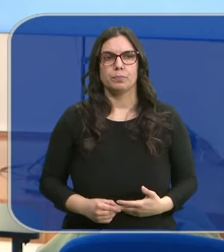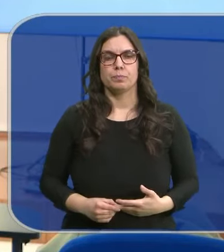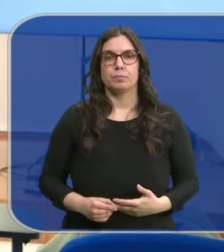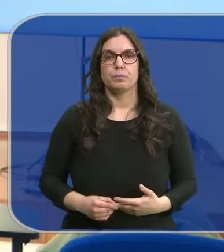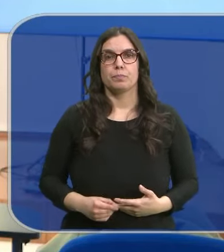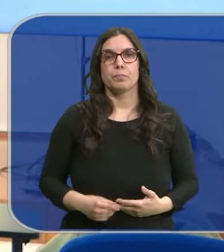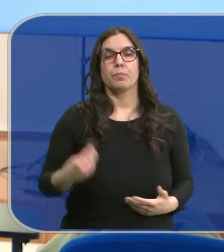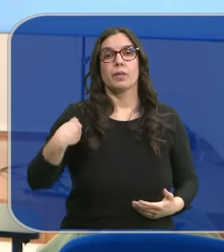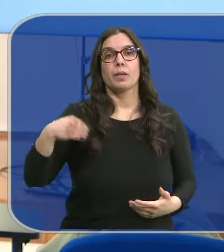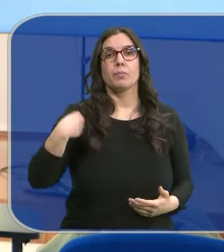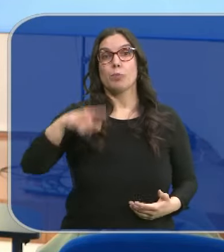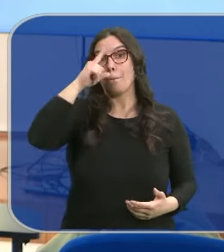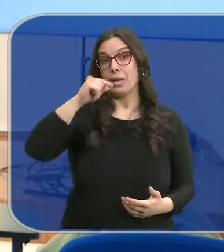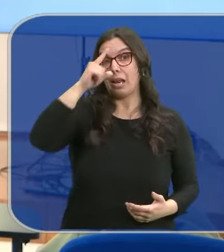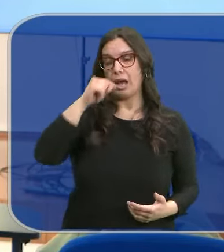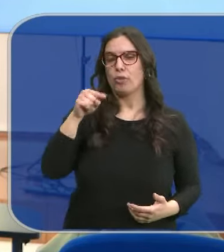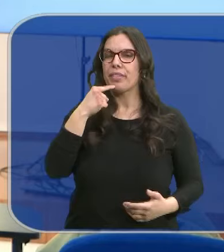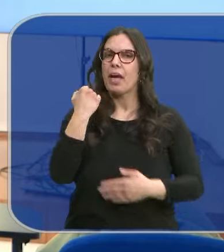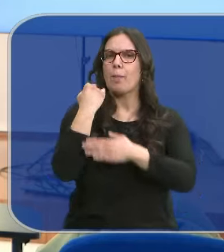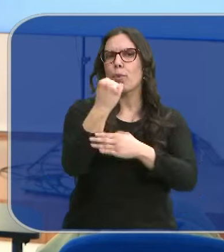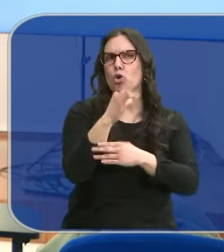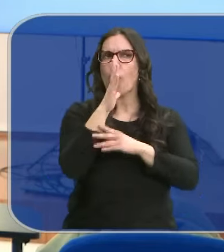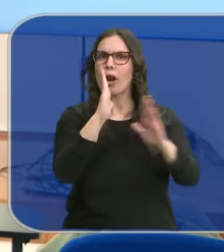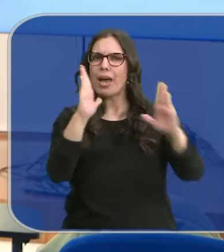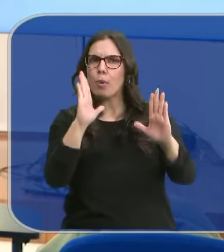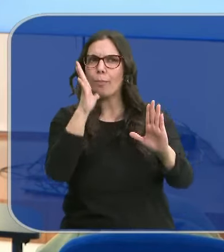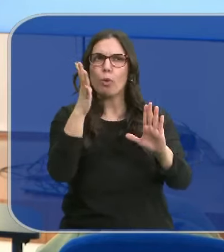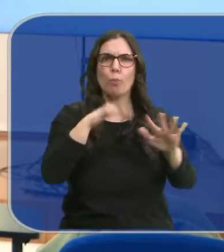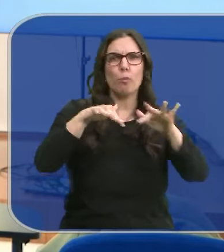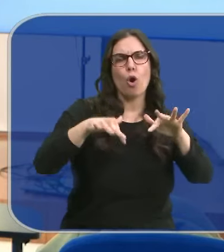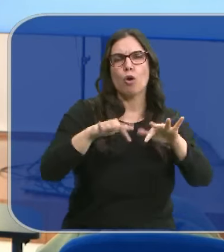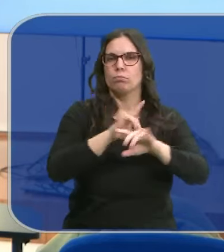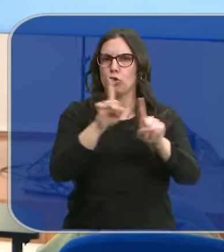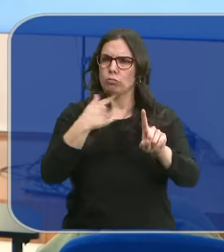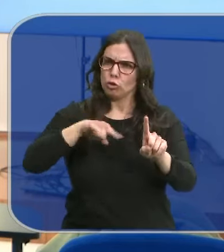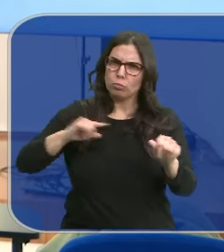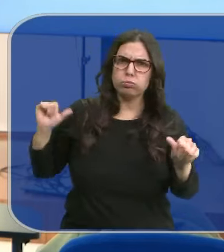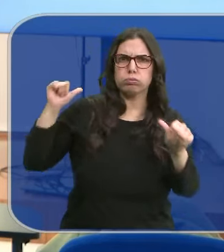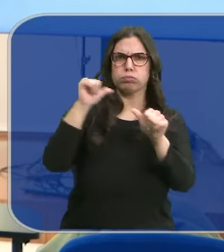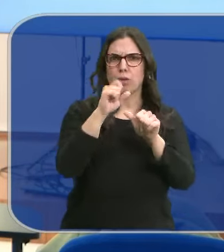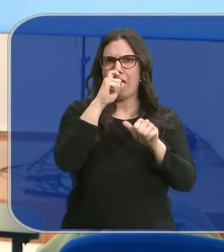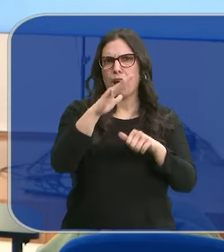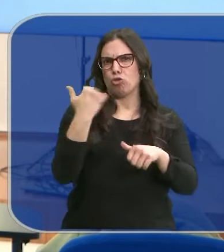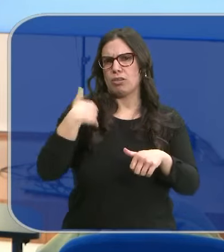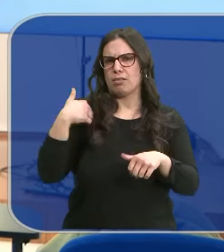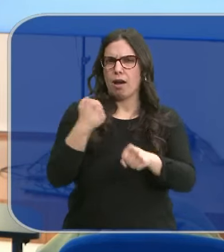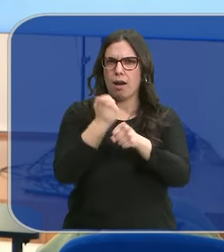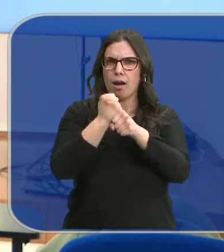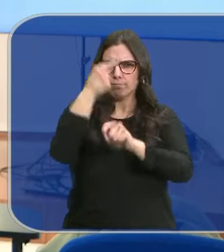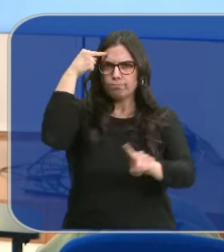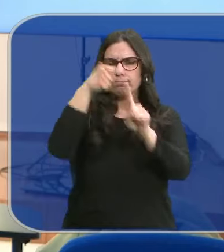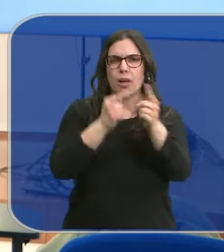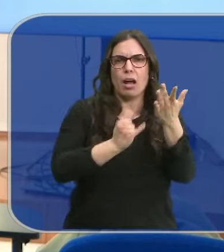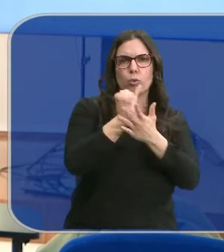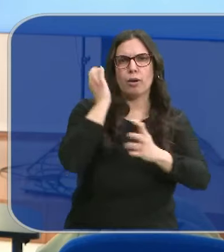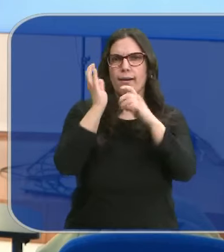Milagros Marcos deja claro que no es un apoyo puntual por las movilizaciones que se están viviendo, sino que llevan años trabajando porque la agricultura y